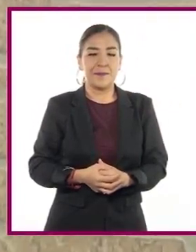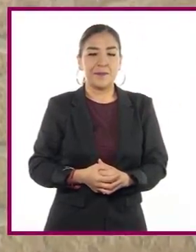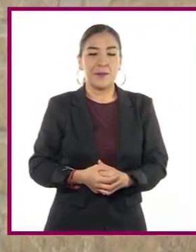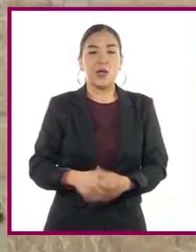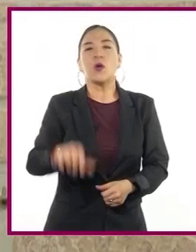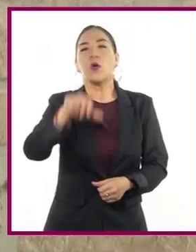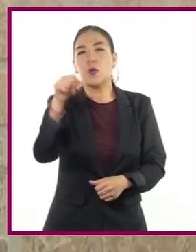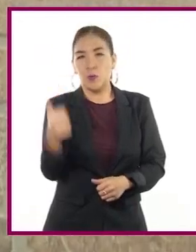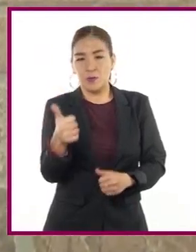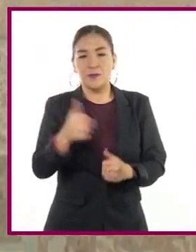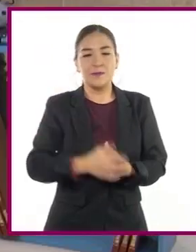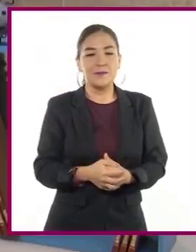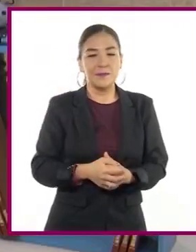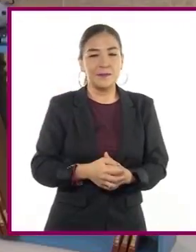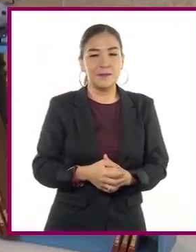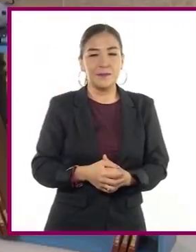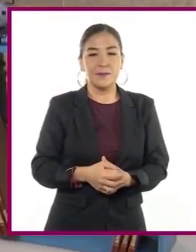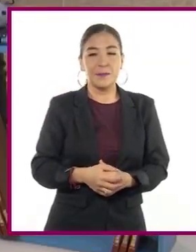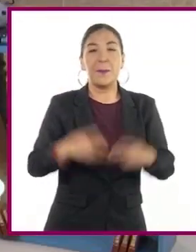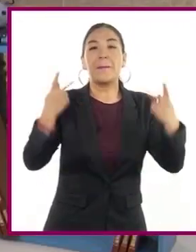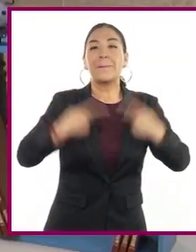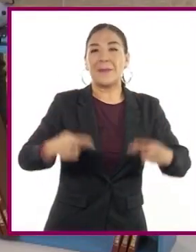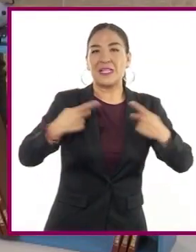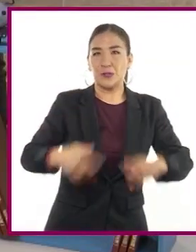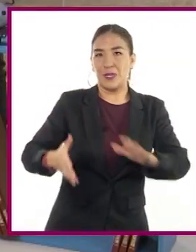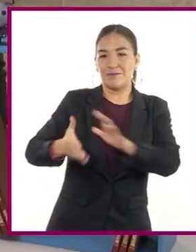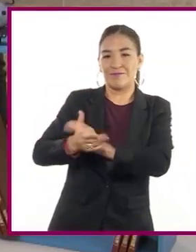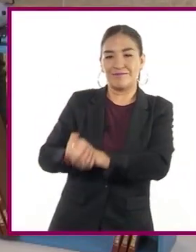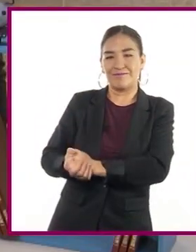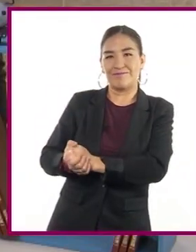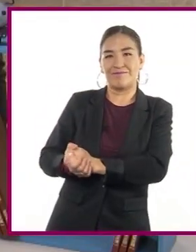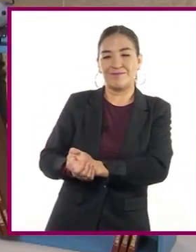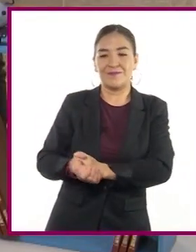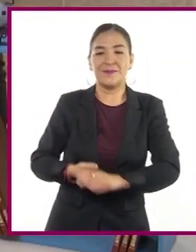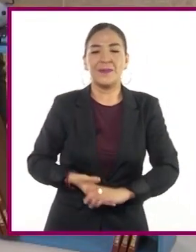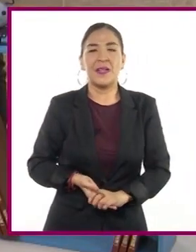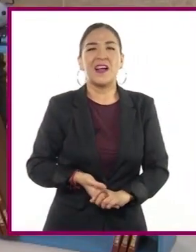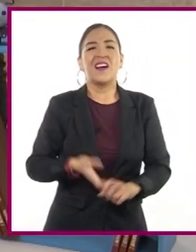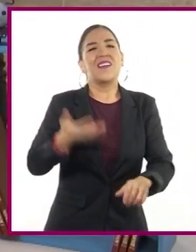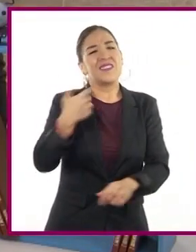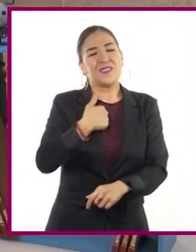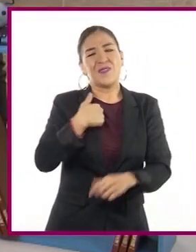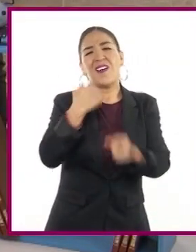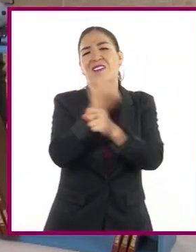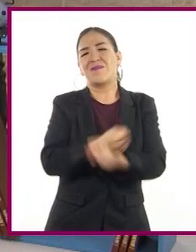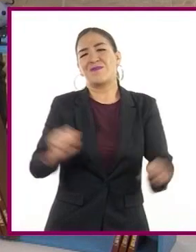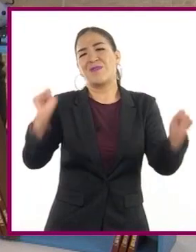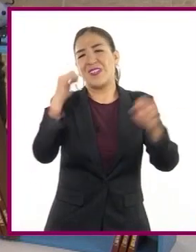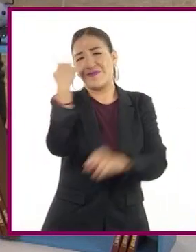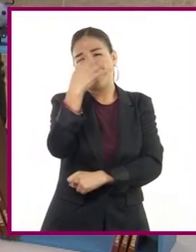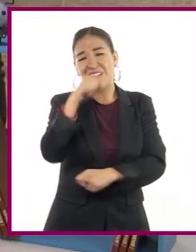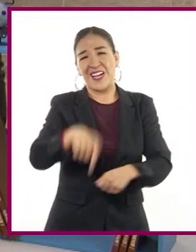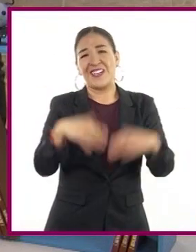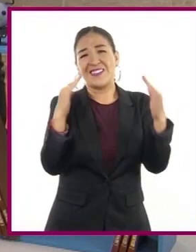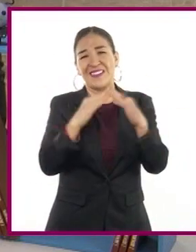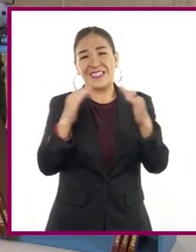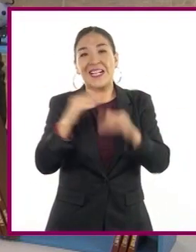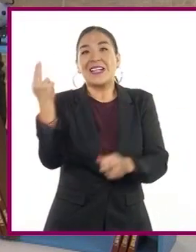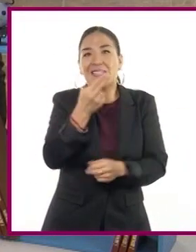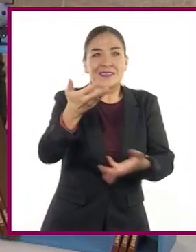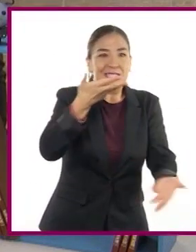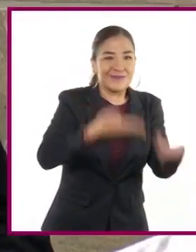Siguiente imagen. Personas tomadas de la mano. Estoy muy aburrido en casa. Necesito